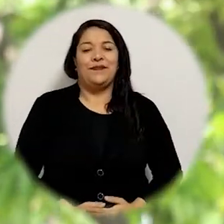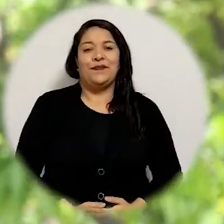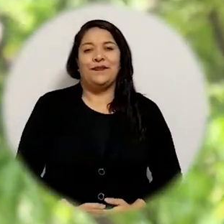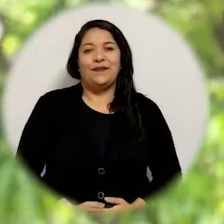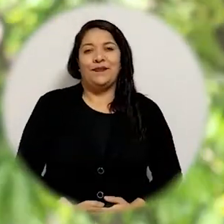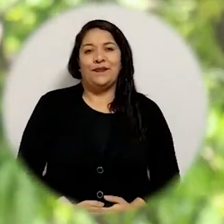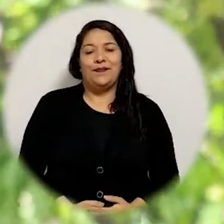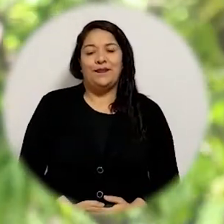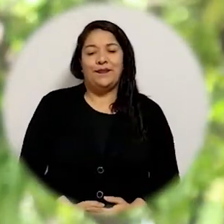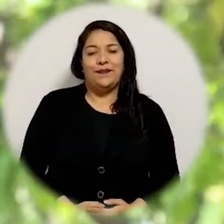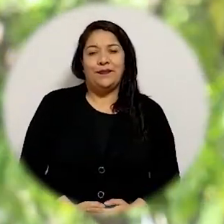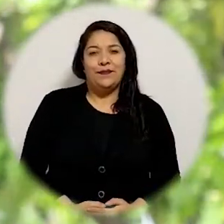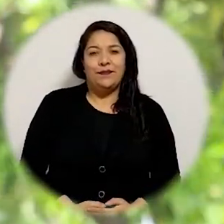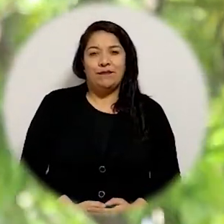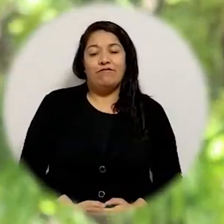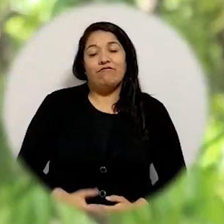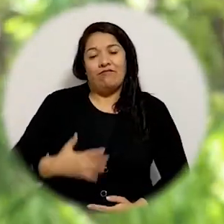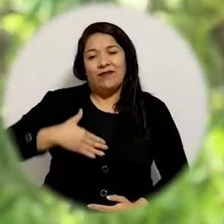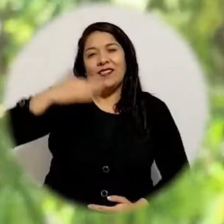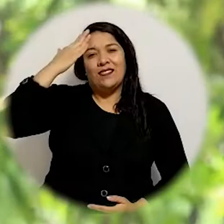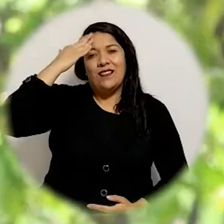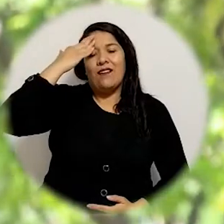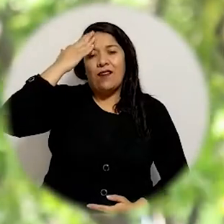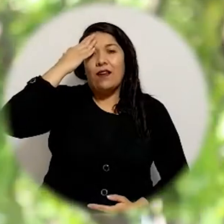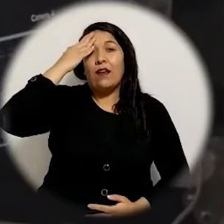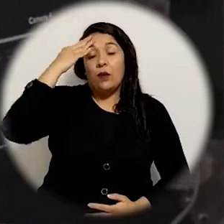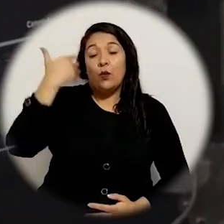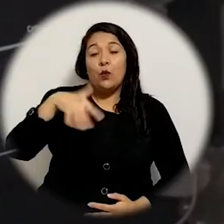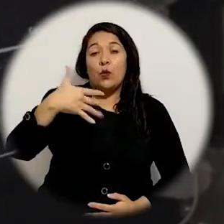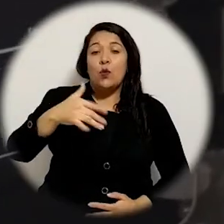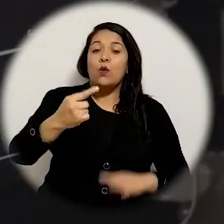contexto académico local, nacional e internacional